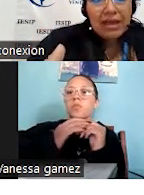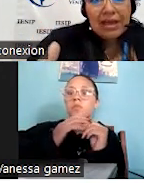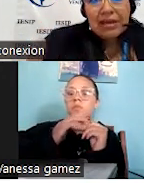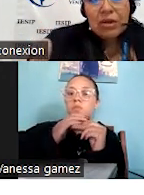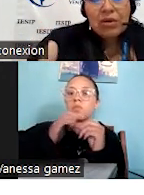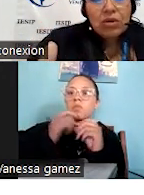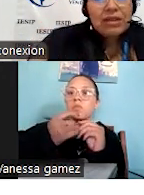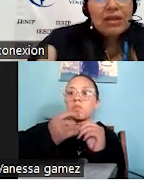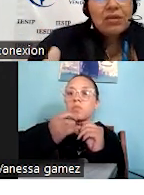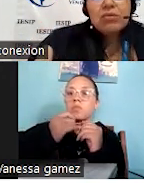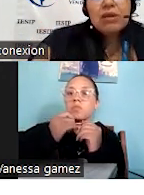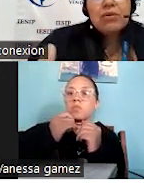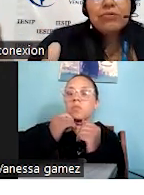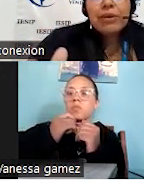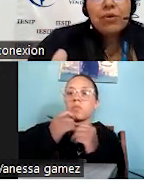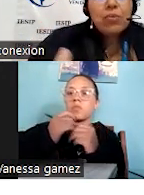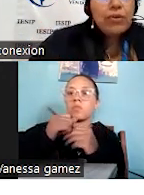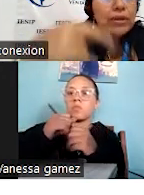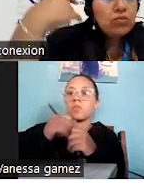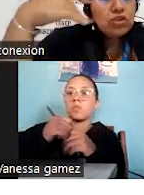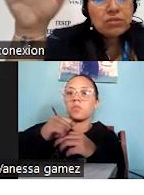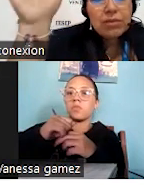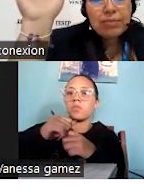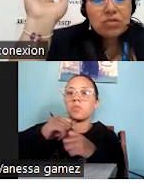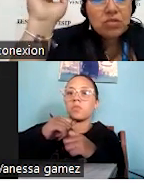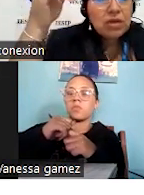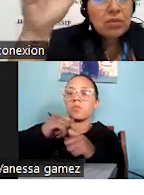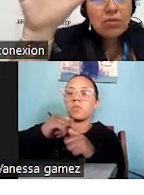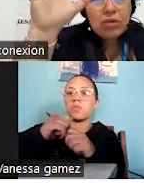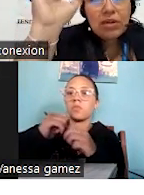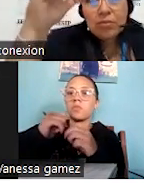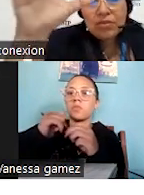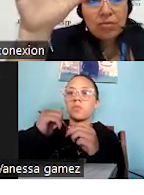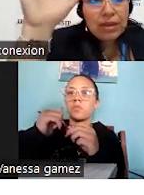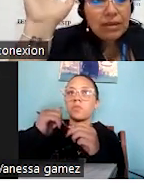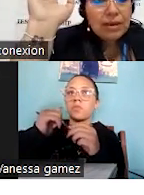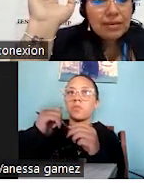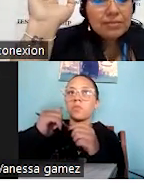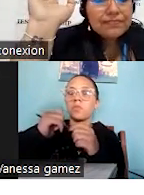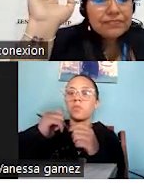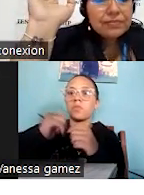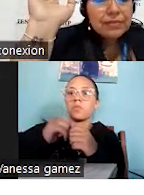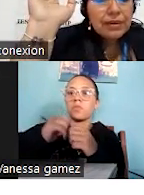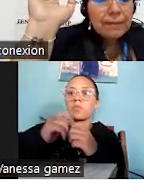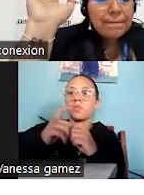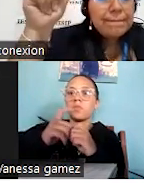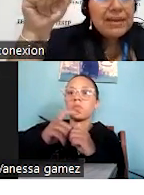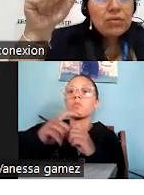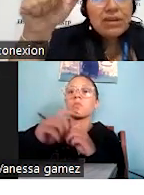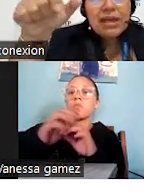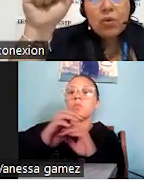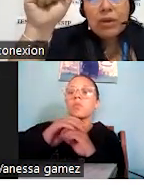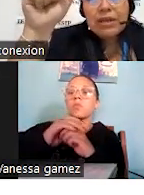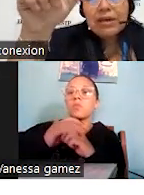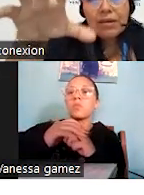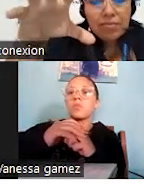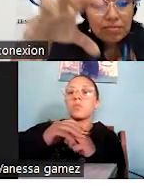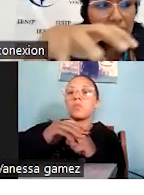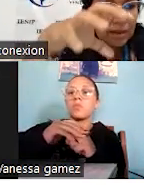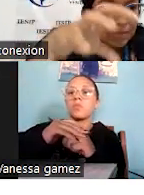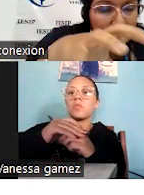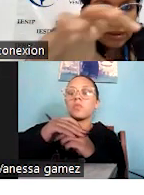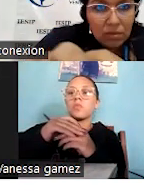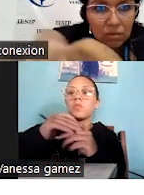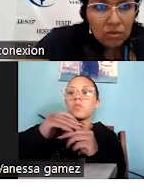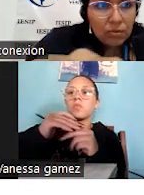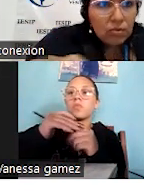Porque en una aerolínea, en una, en un avión puede ir muchísimas personas, y bueno, la información va general. Pero en las escuelas es,